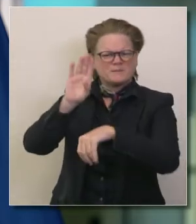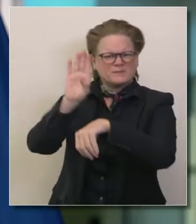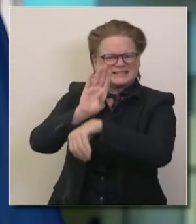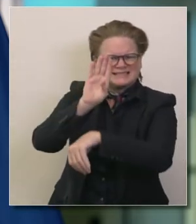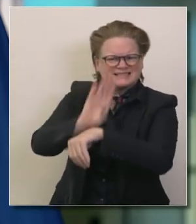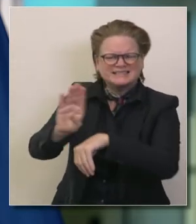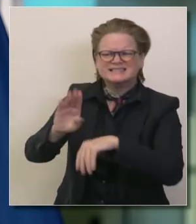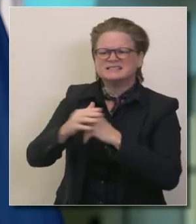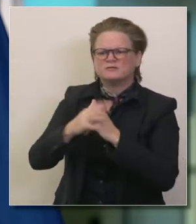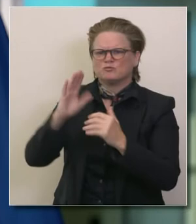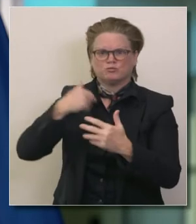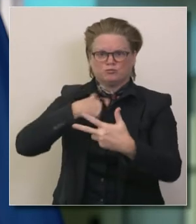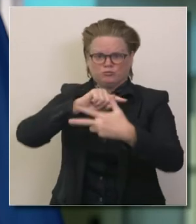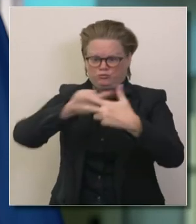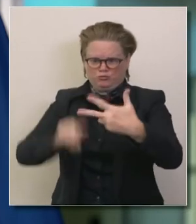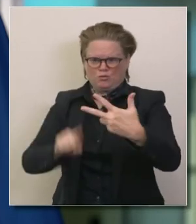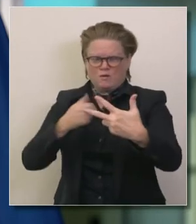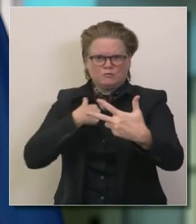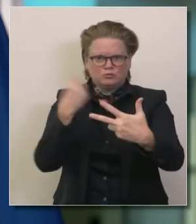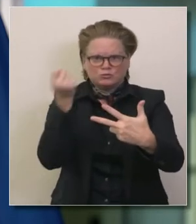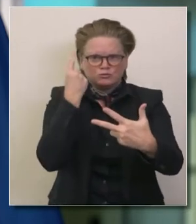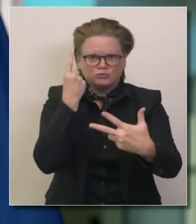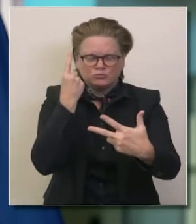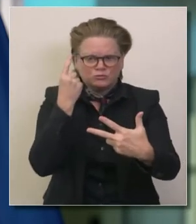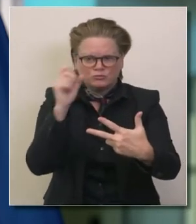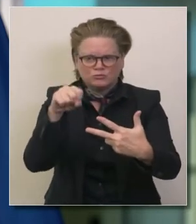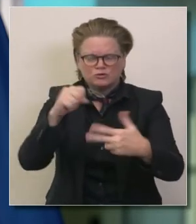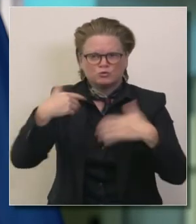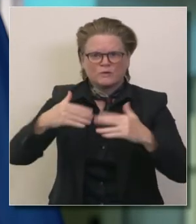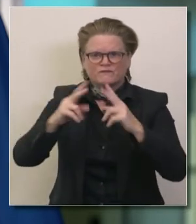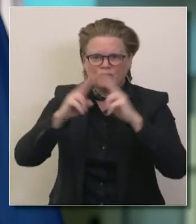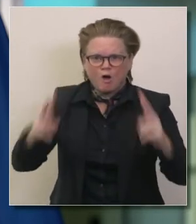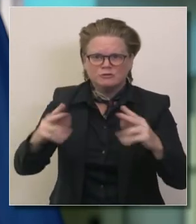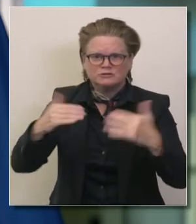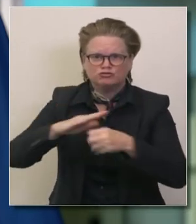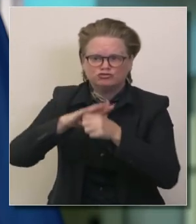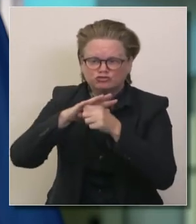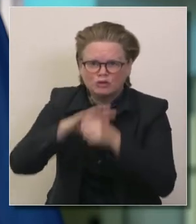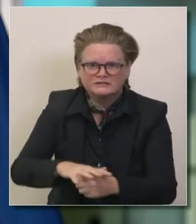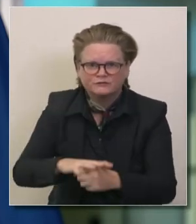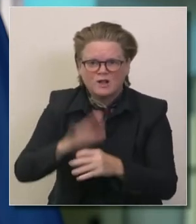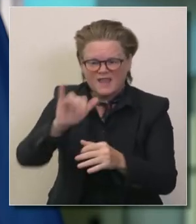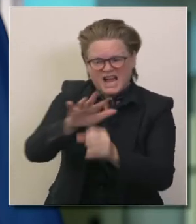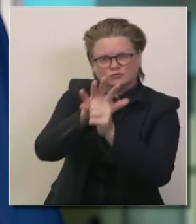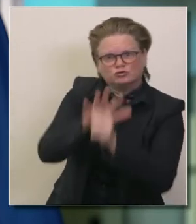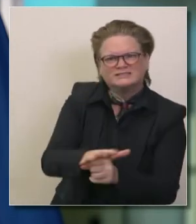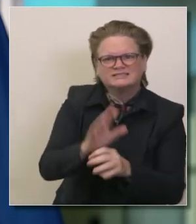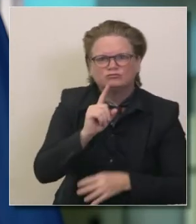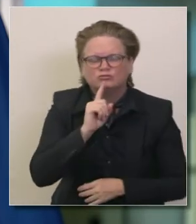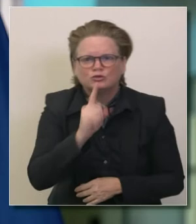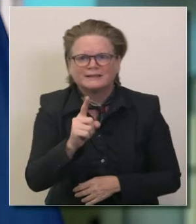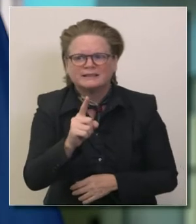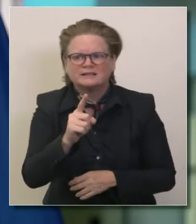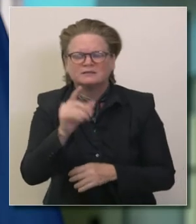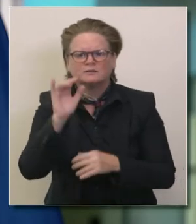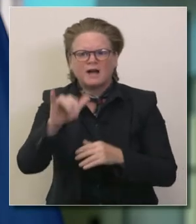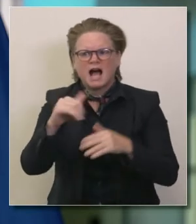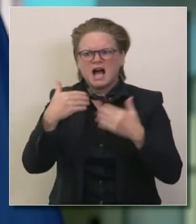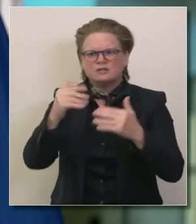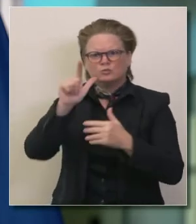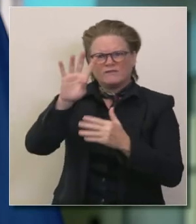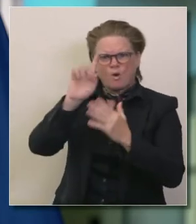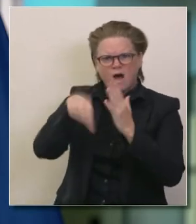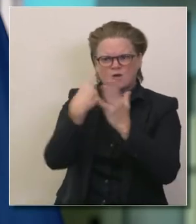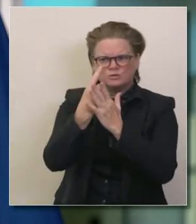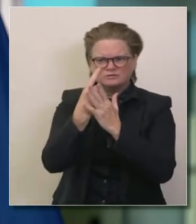son reales y se hacen más visibles con las acciones y los anuncios hechos apenas en las últimas 24 horas del distrito